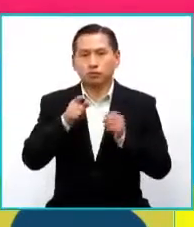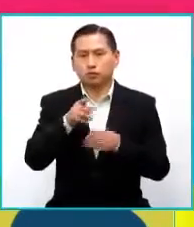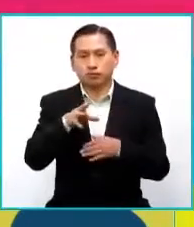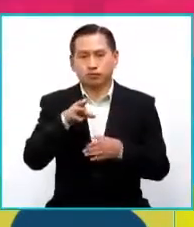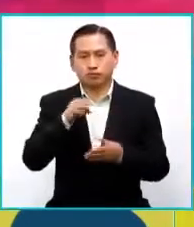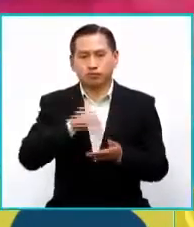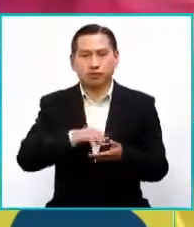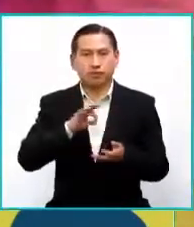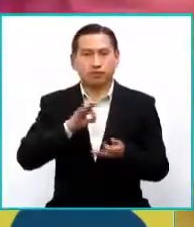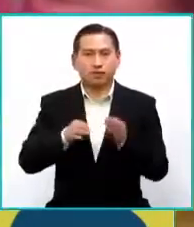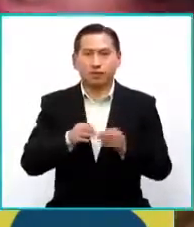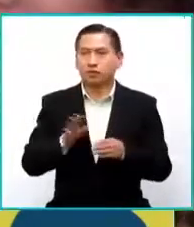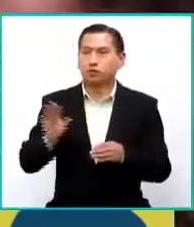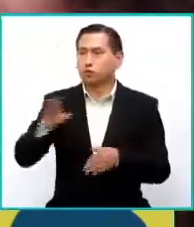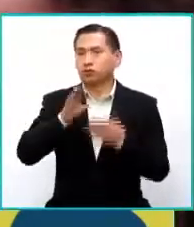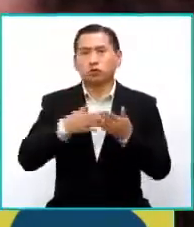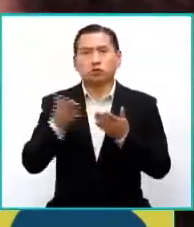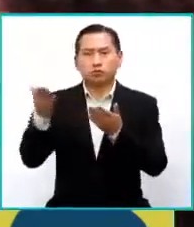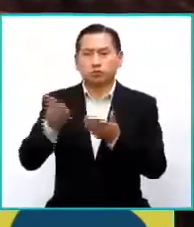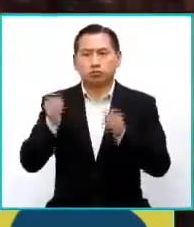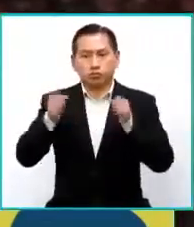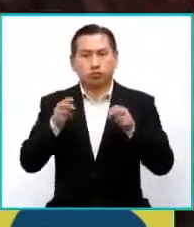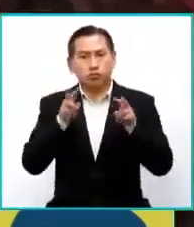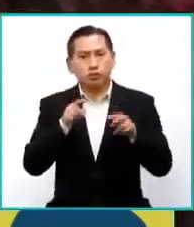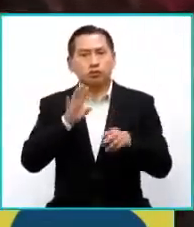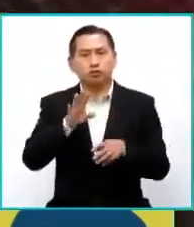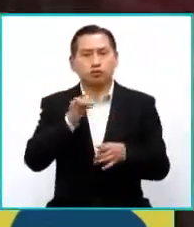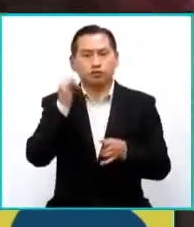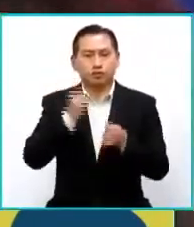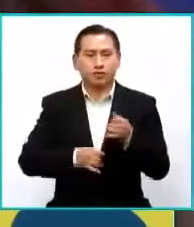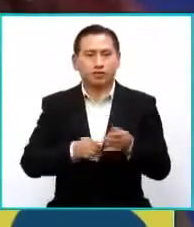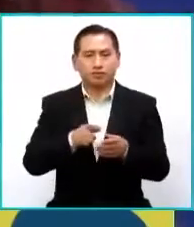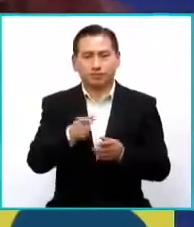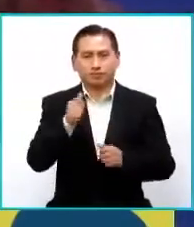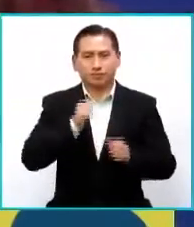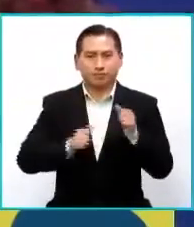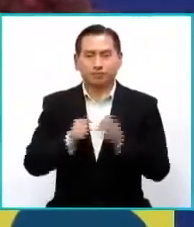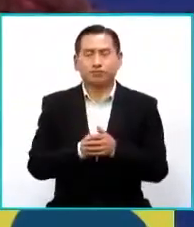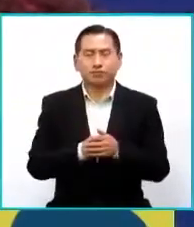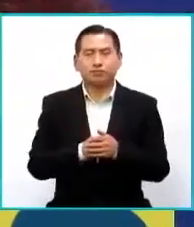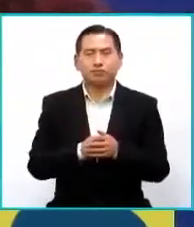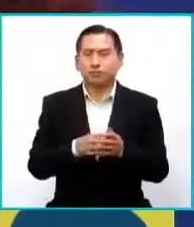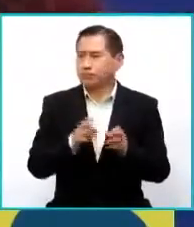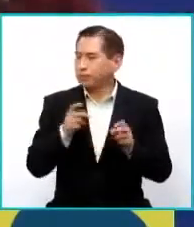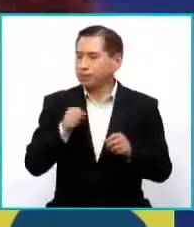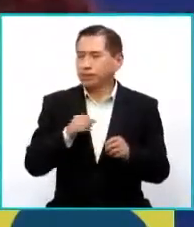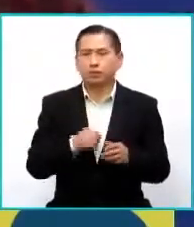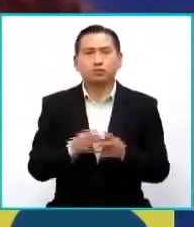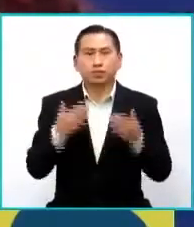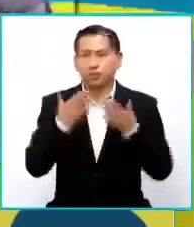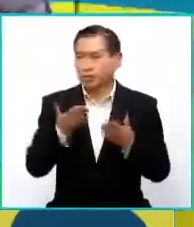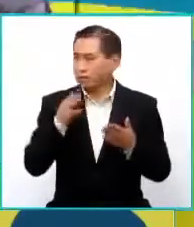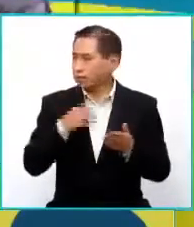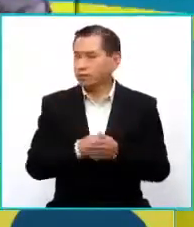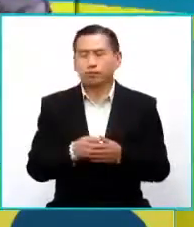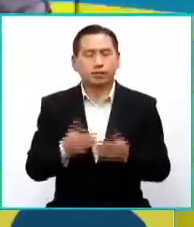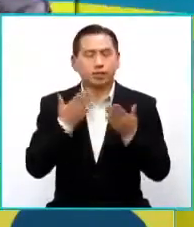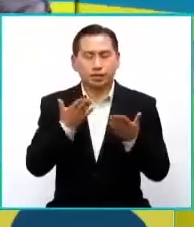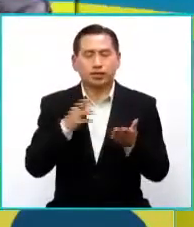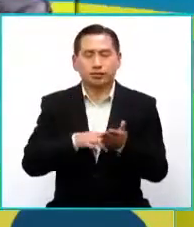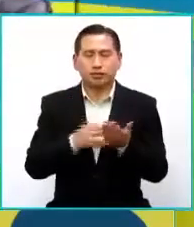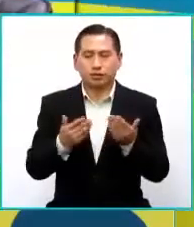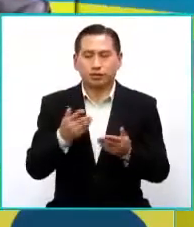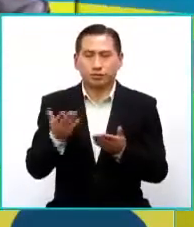la fecha y para invitar al público a que pueda llegarse para ver el resultado final. Claro que sí. Después de tanto análisis. Claro que Muchas gracias, Ana, te agradezco. ustedes